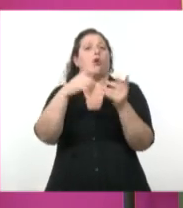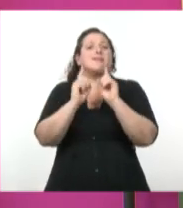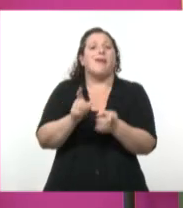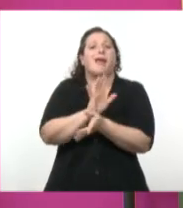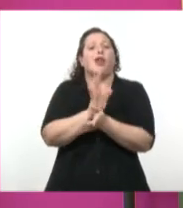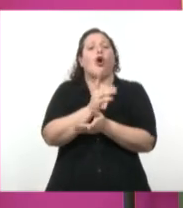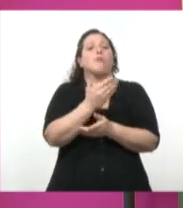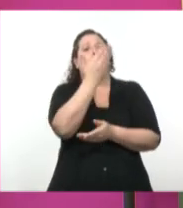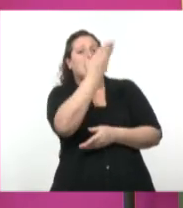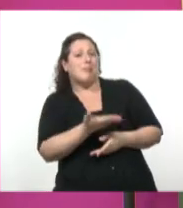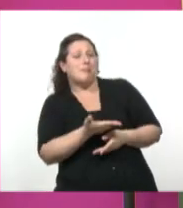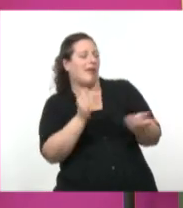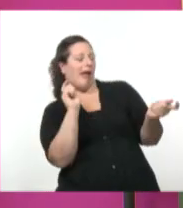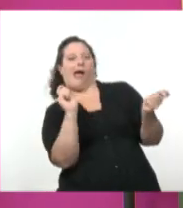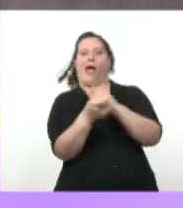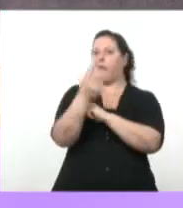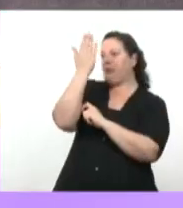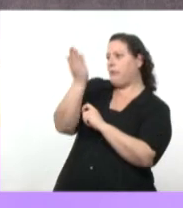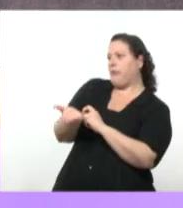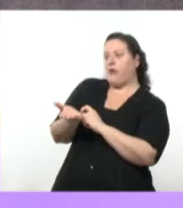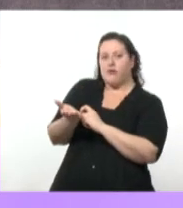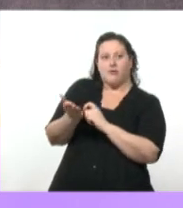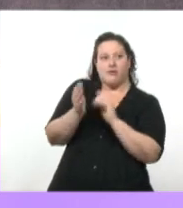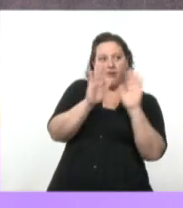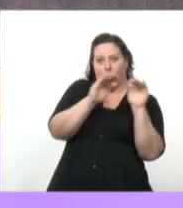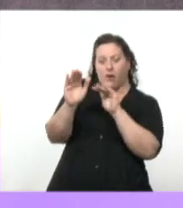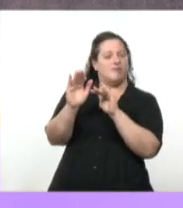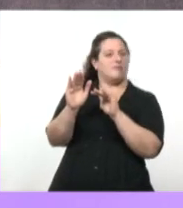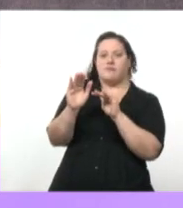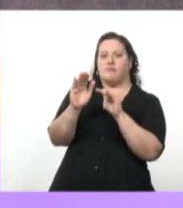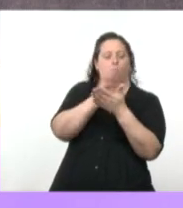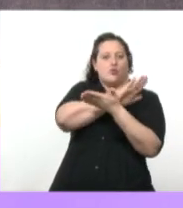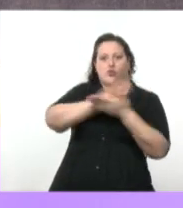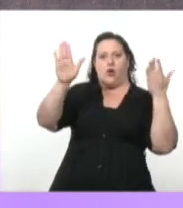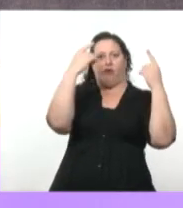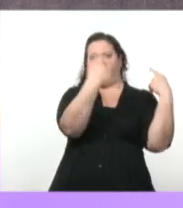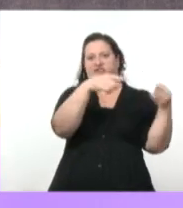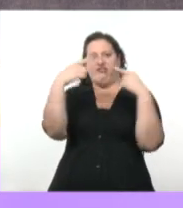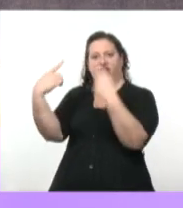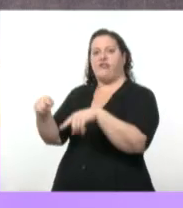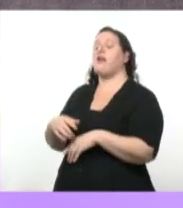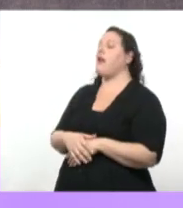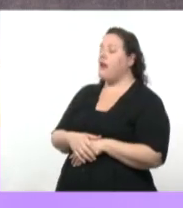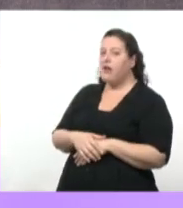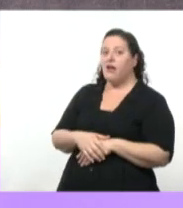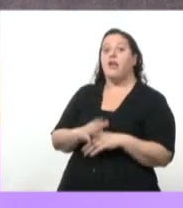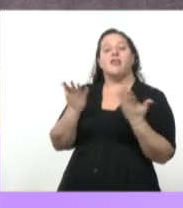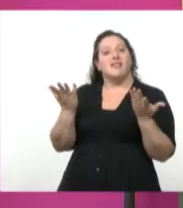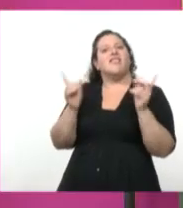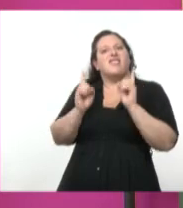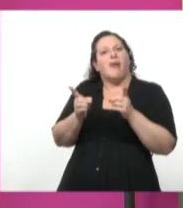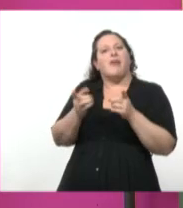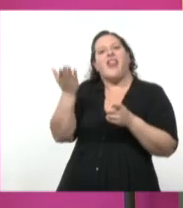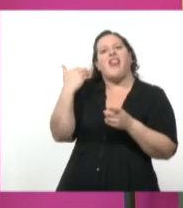que pueda pensar el mundo desde ese lugar. Y sin embargo, esto es para molestar nada más, Y sin embargo, se hablaba de la revolución de los